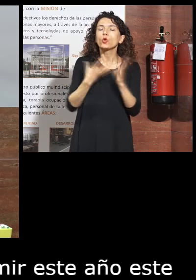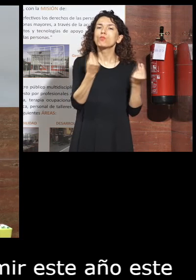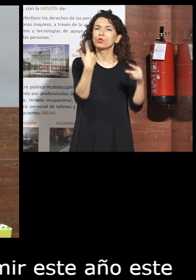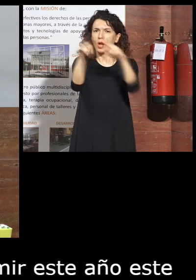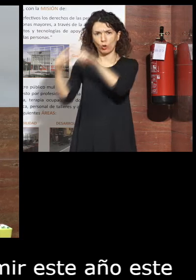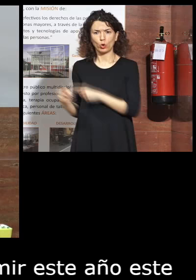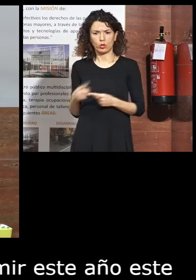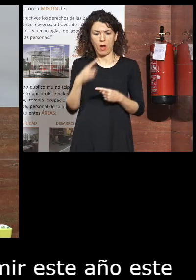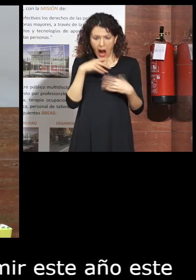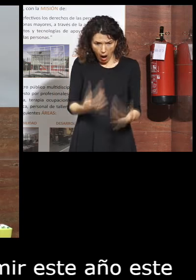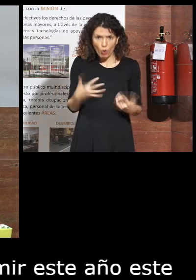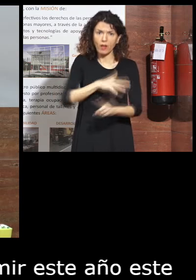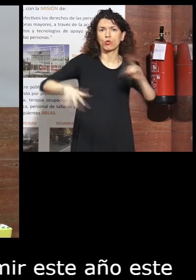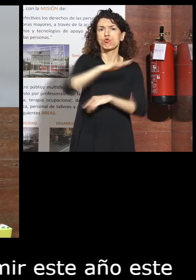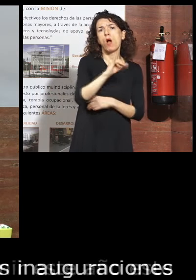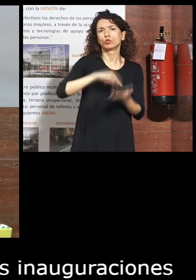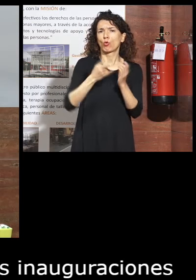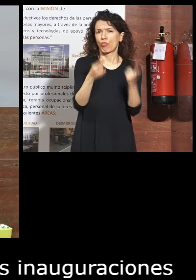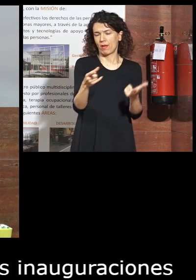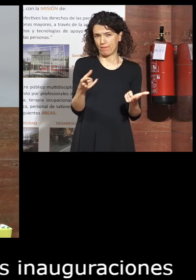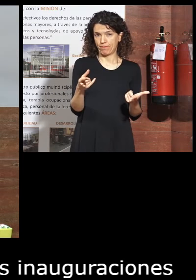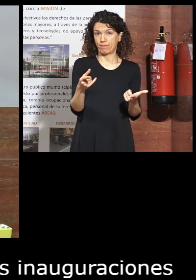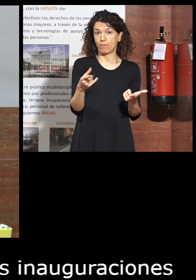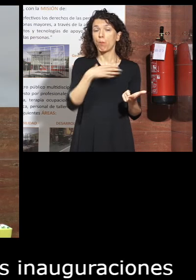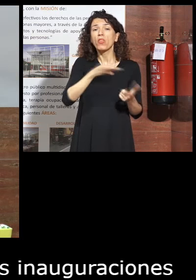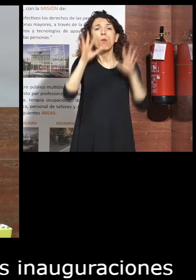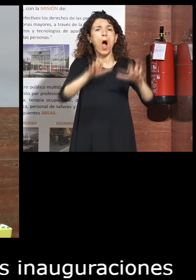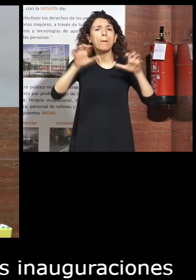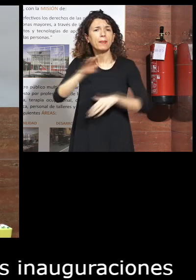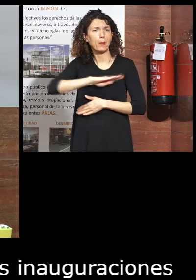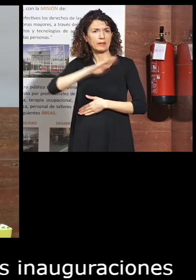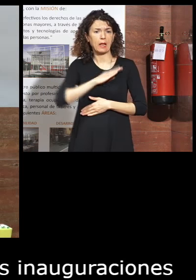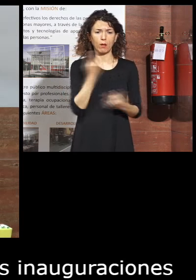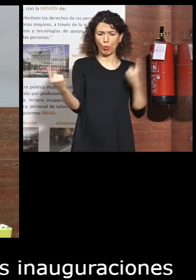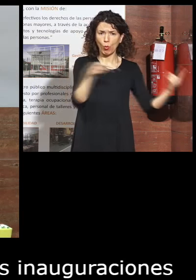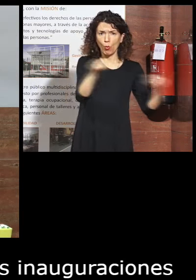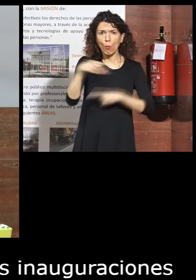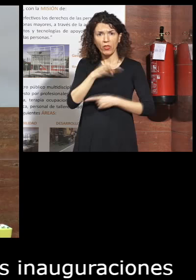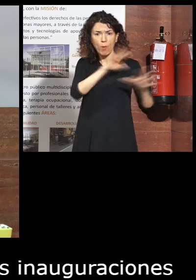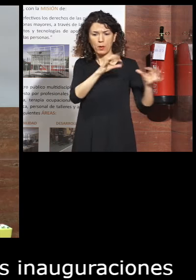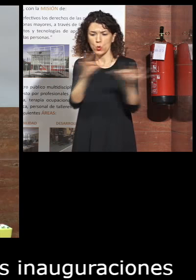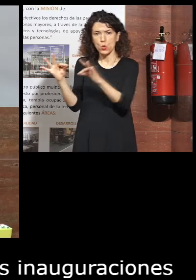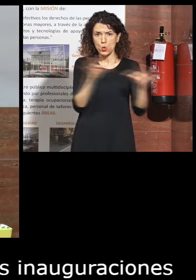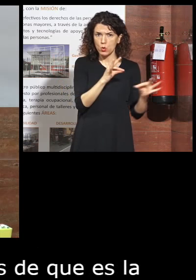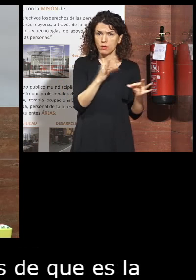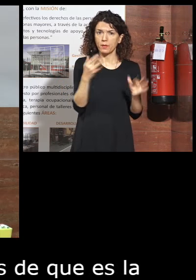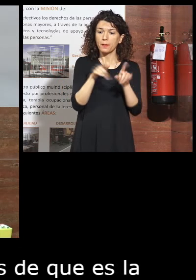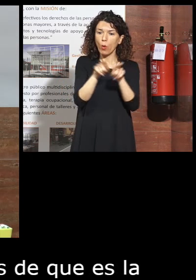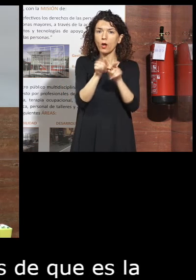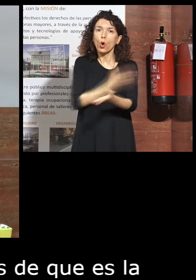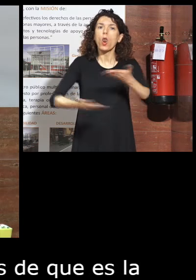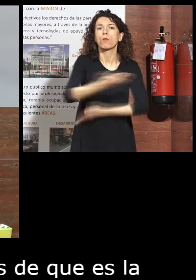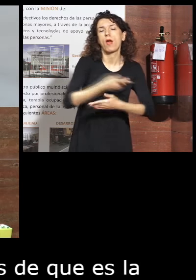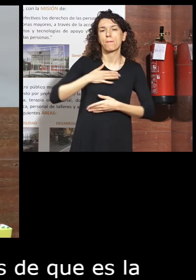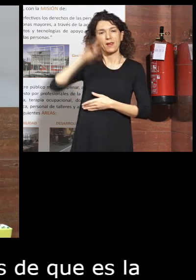aspectos candentes en nuestro entorno. Podemos aprender mucho unos de otros, podemos y debemos colaborar desde